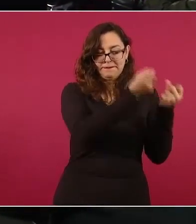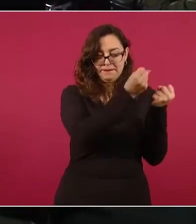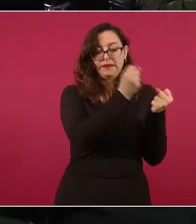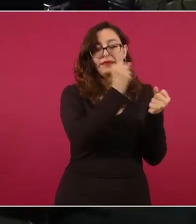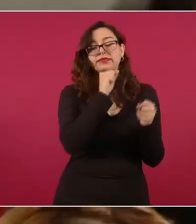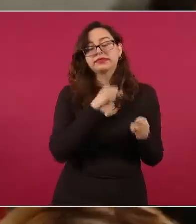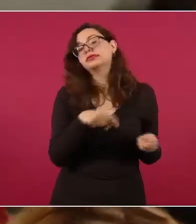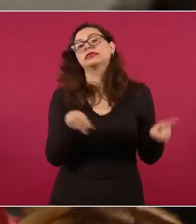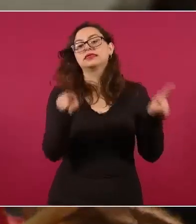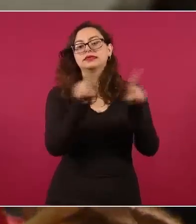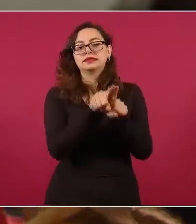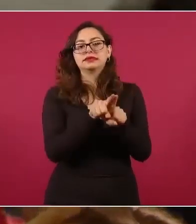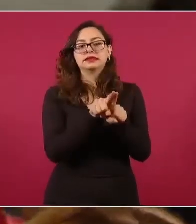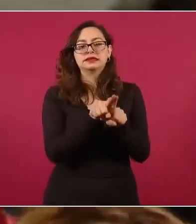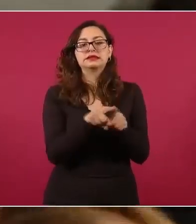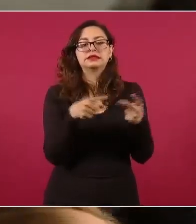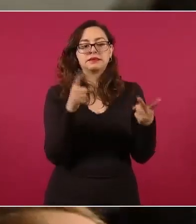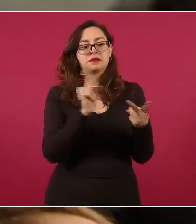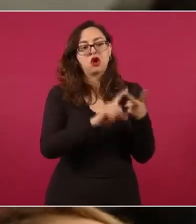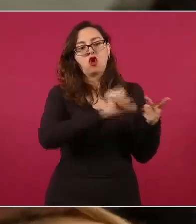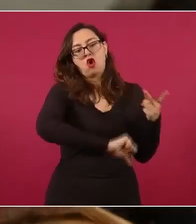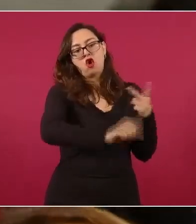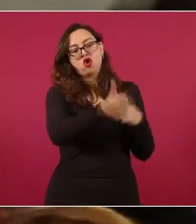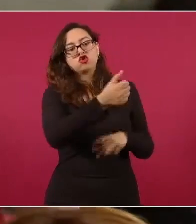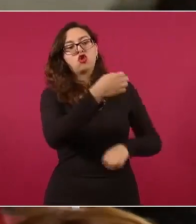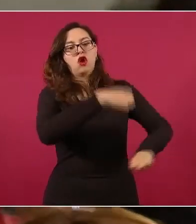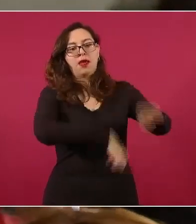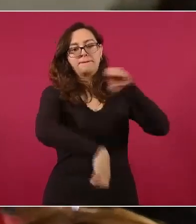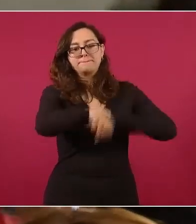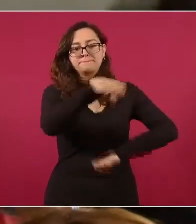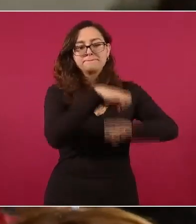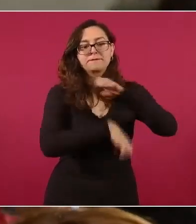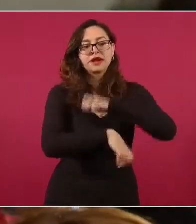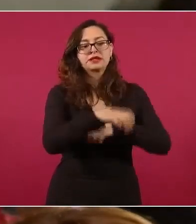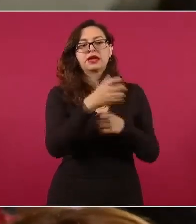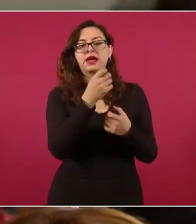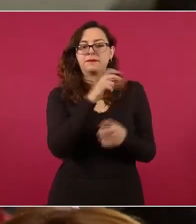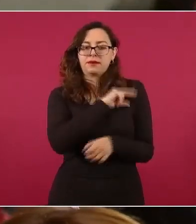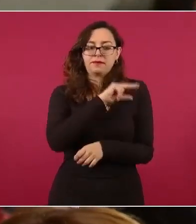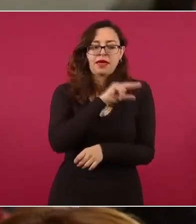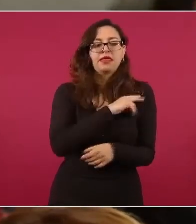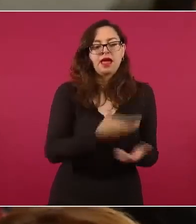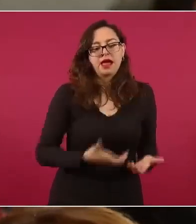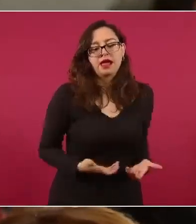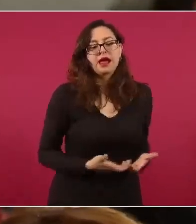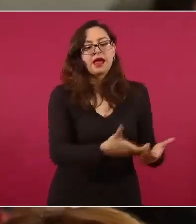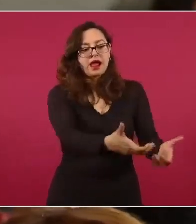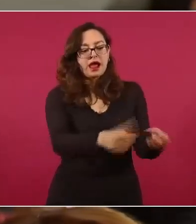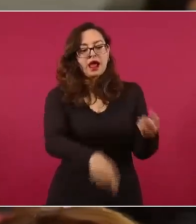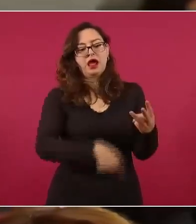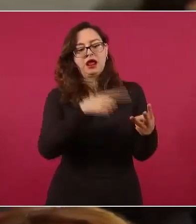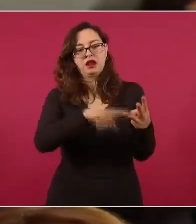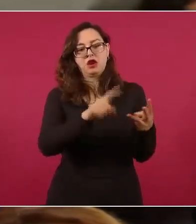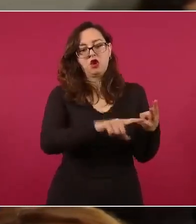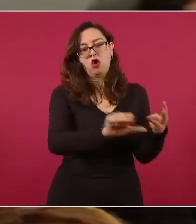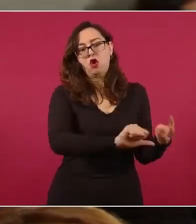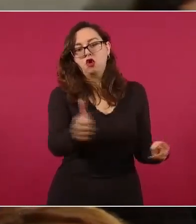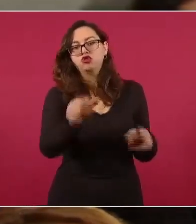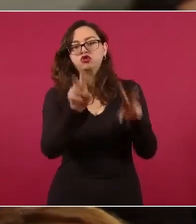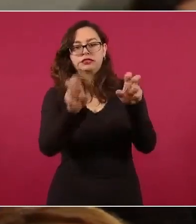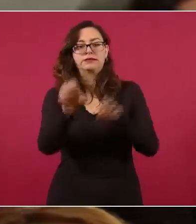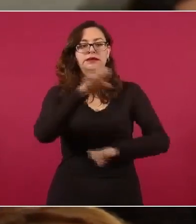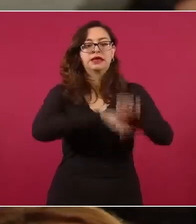las personas más pudientes de este país. También rescató las carreteras, rescató los ingenios cañeros